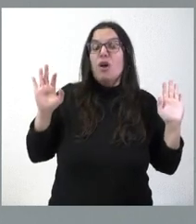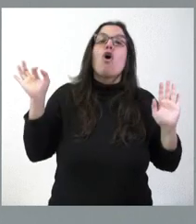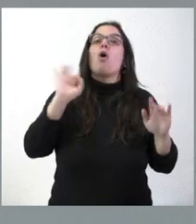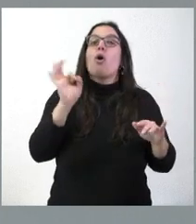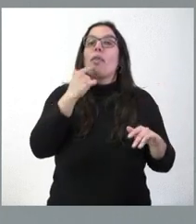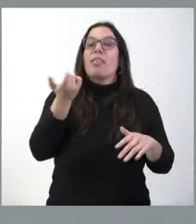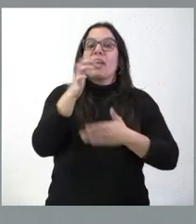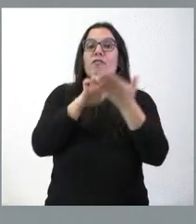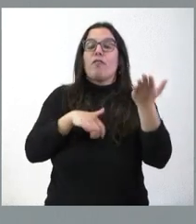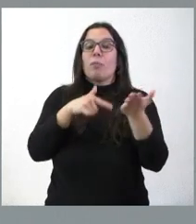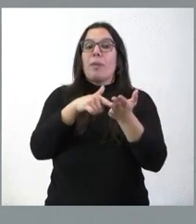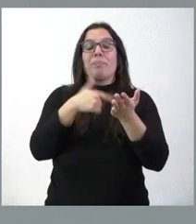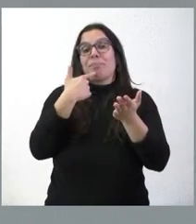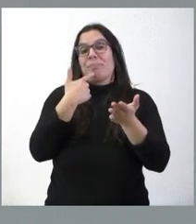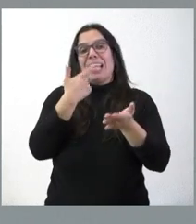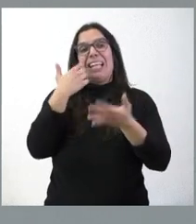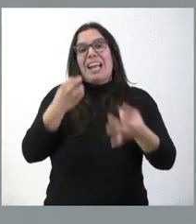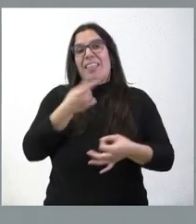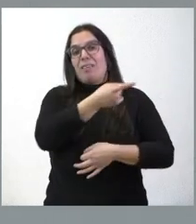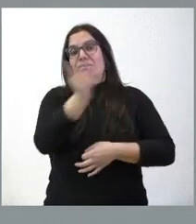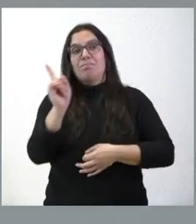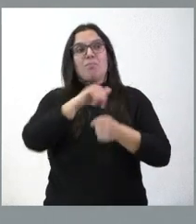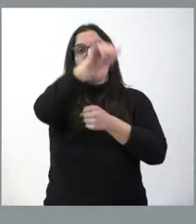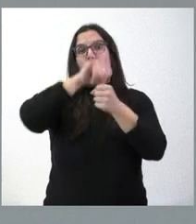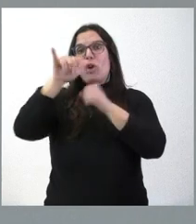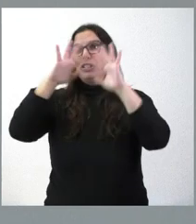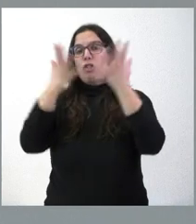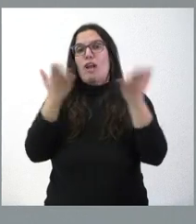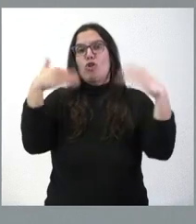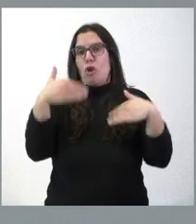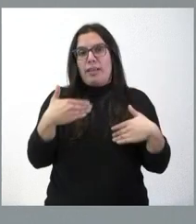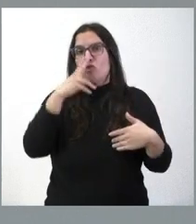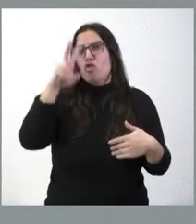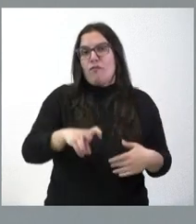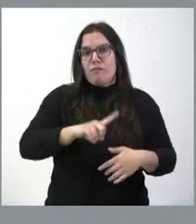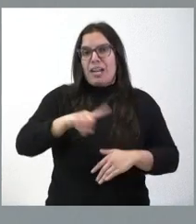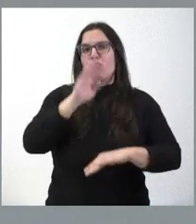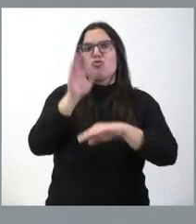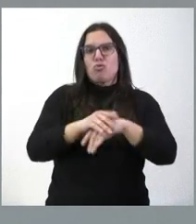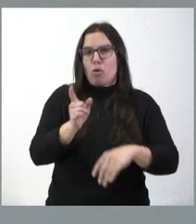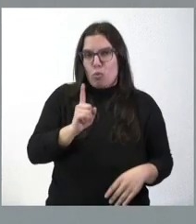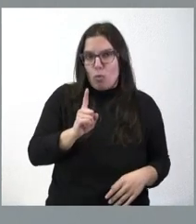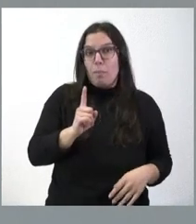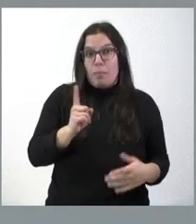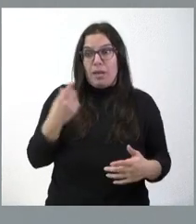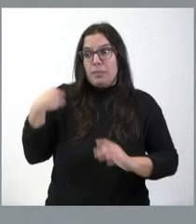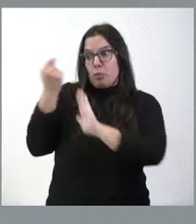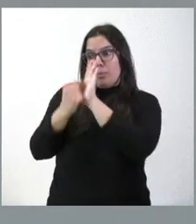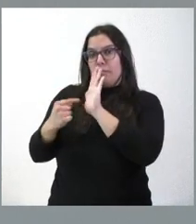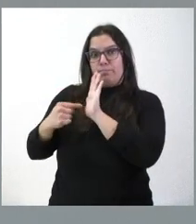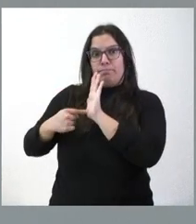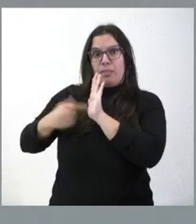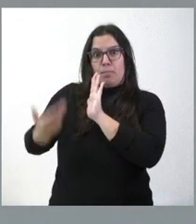candidaturas, pues no presentaban los vuelos internacionales y, por tanto, pues no cumplían algunos de los requisitos que eran muy valorados